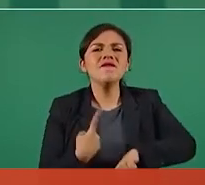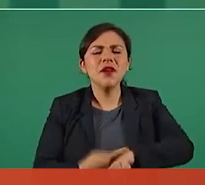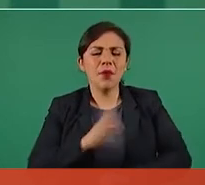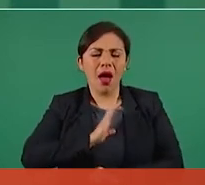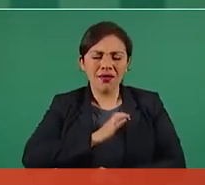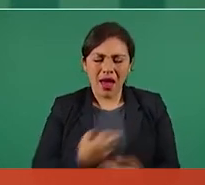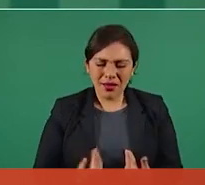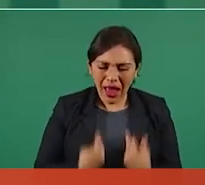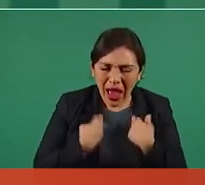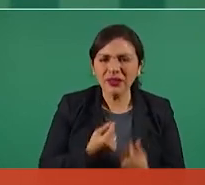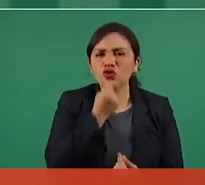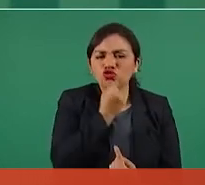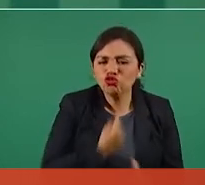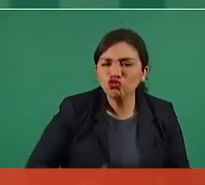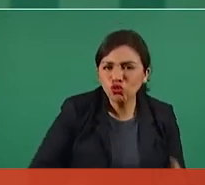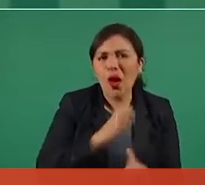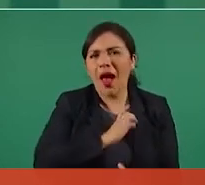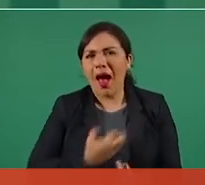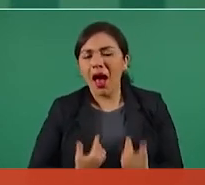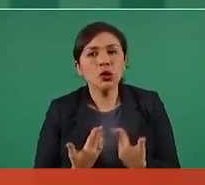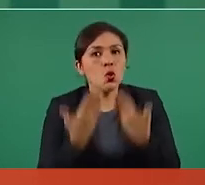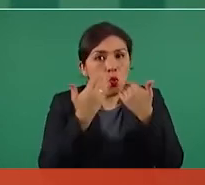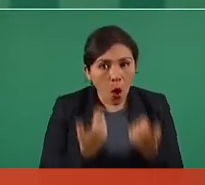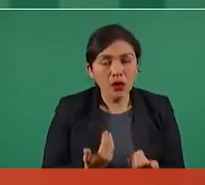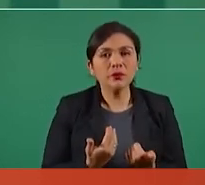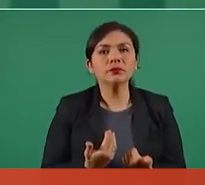a defenderlo. No,